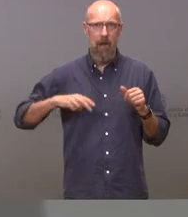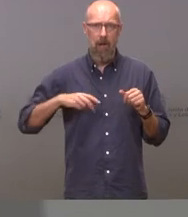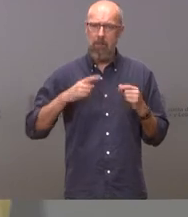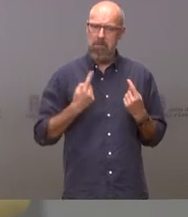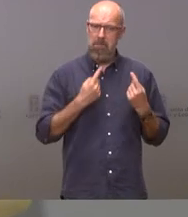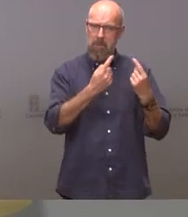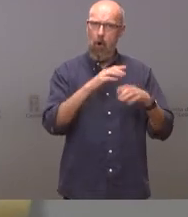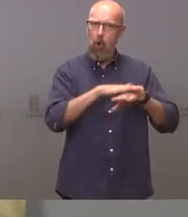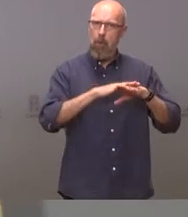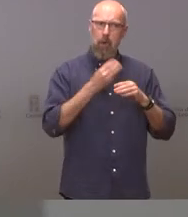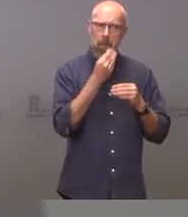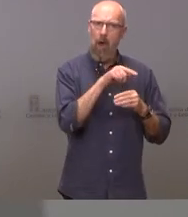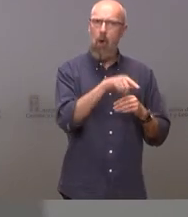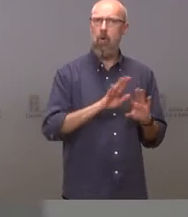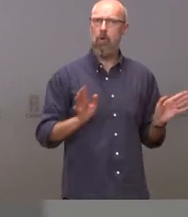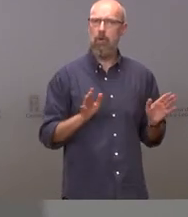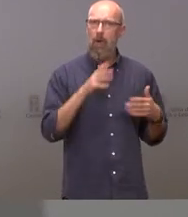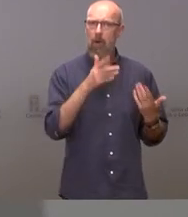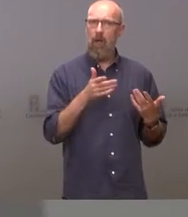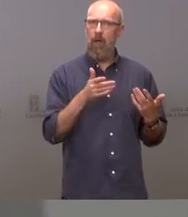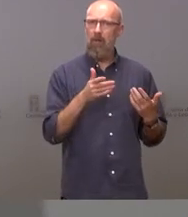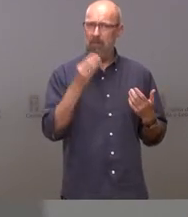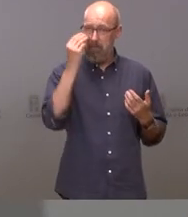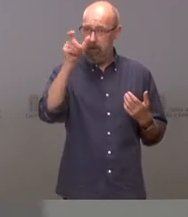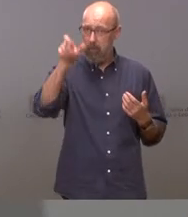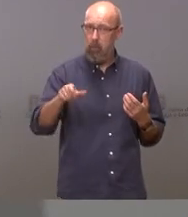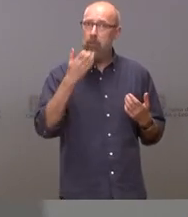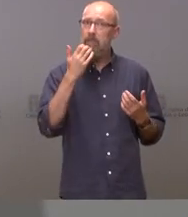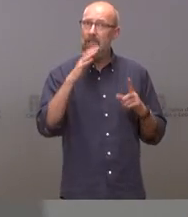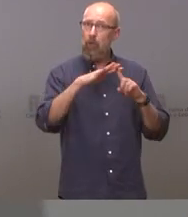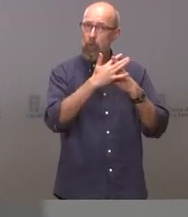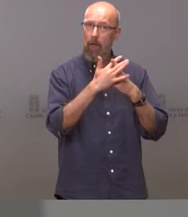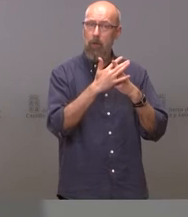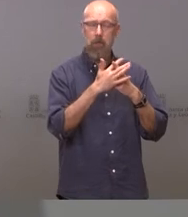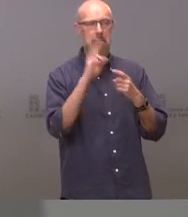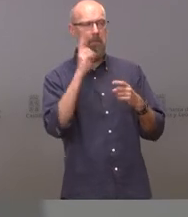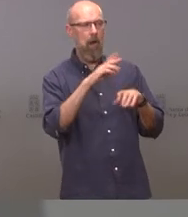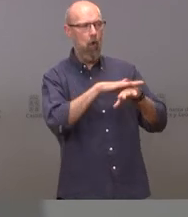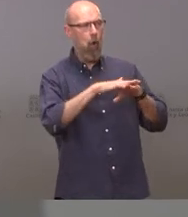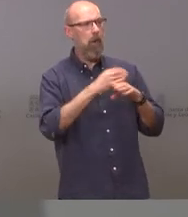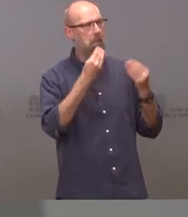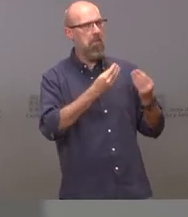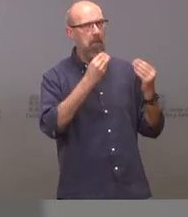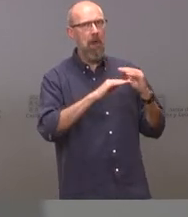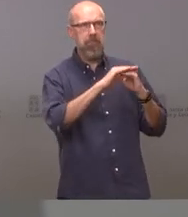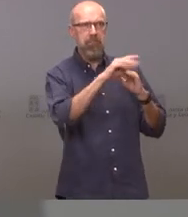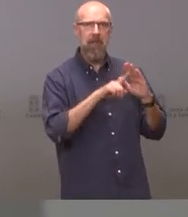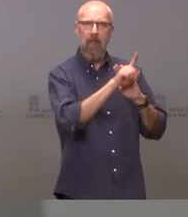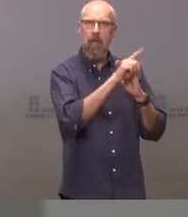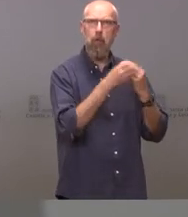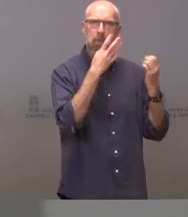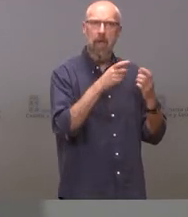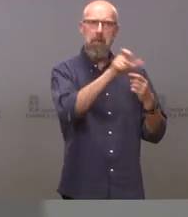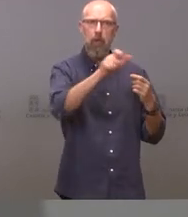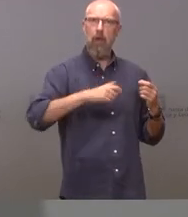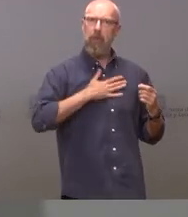usted convocaría elecciones en un momento de crecimiento como este cuando las cosas van bien cuando la gente